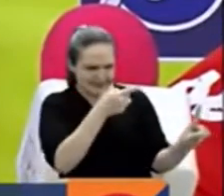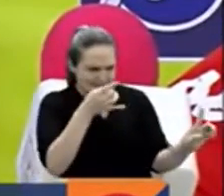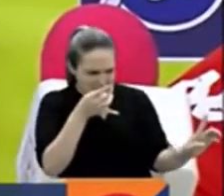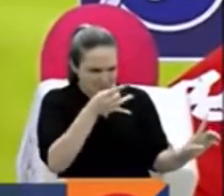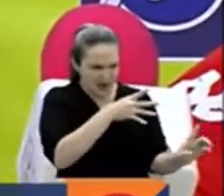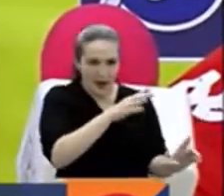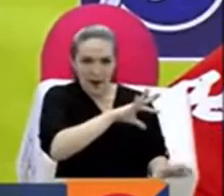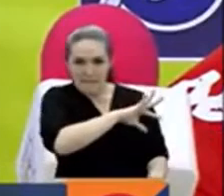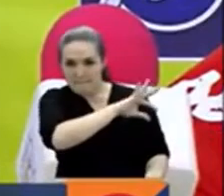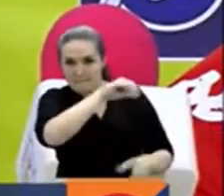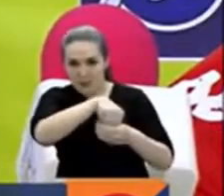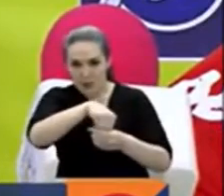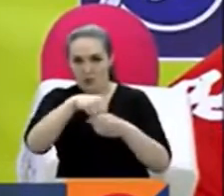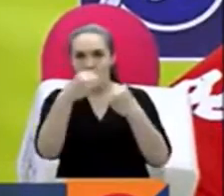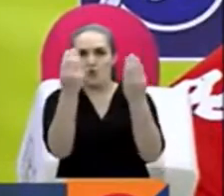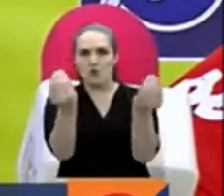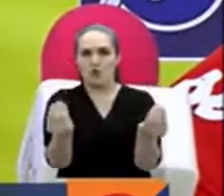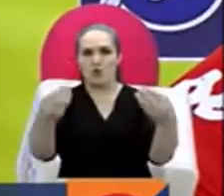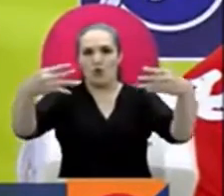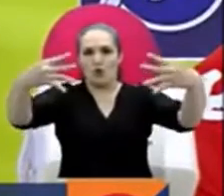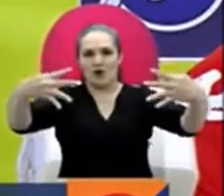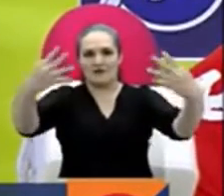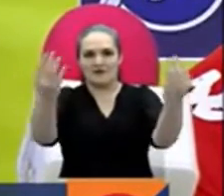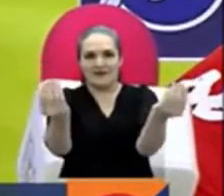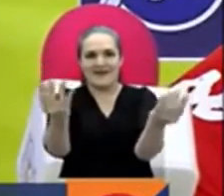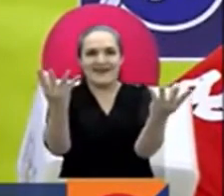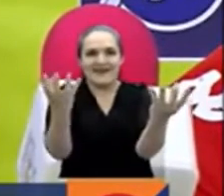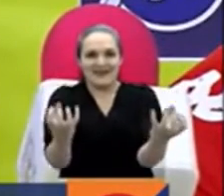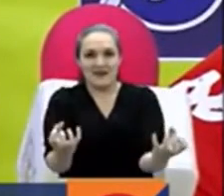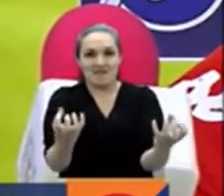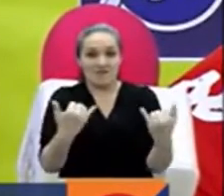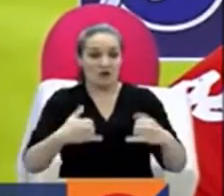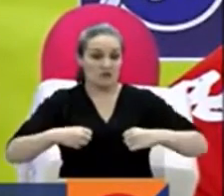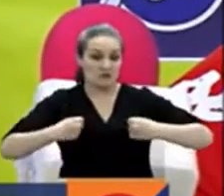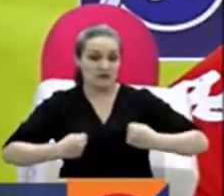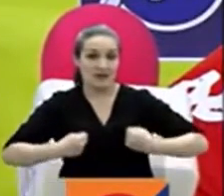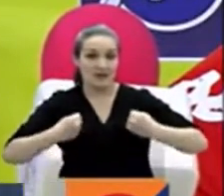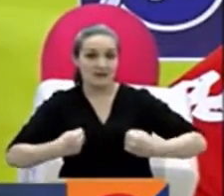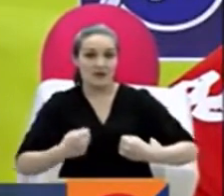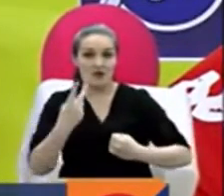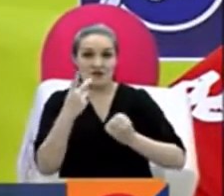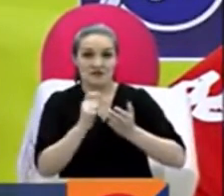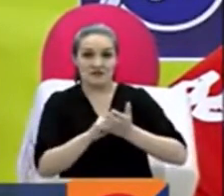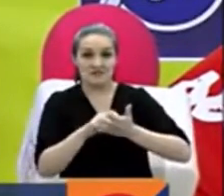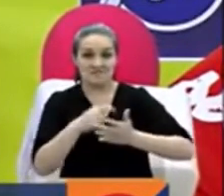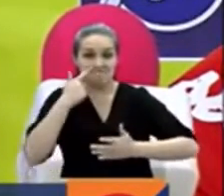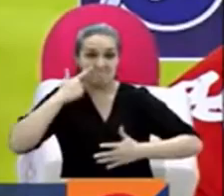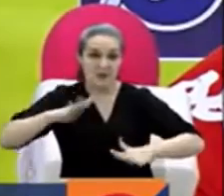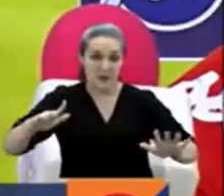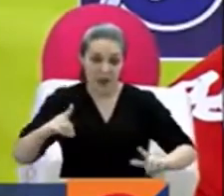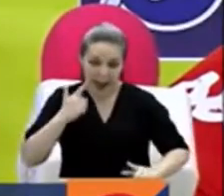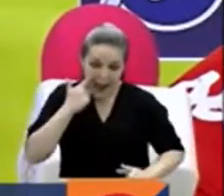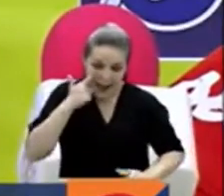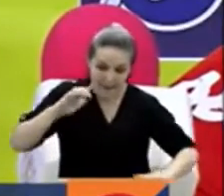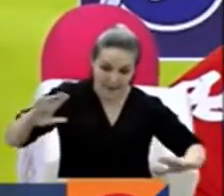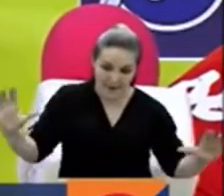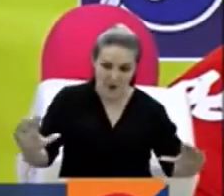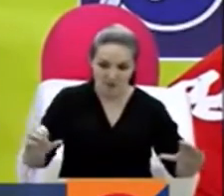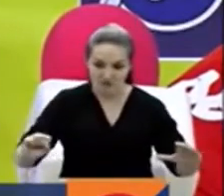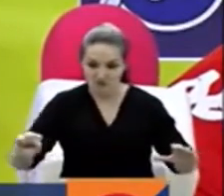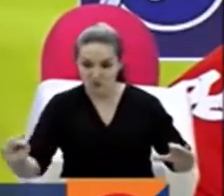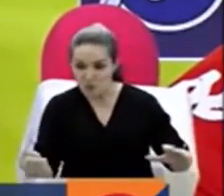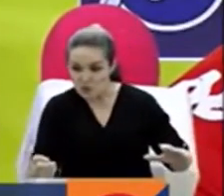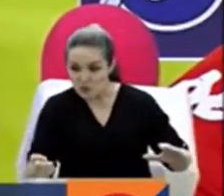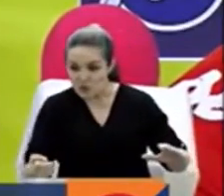ahora en los dos partidos que nos quedan de local. Y bueno, veremos de qué estamos hechos. Si no